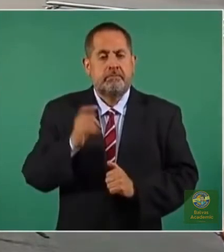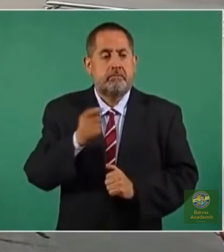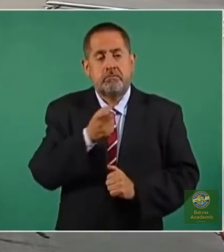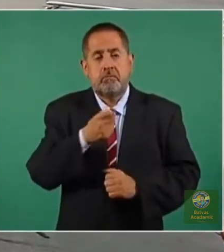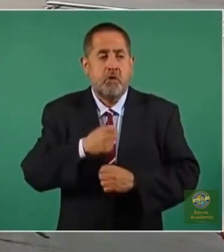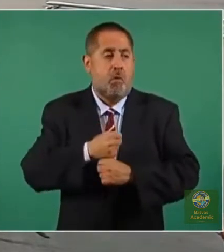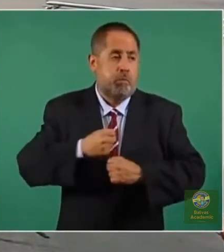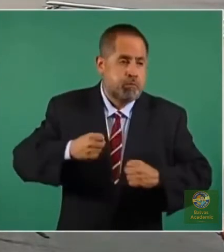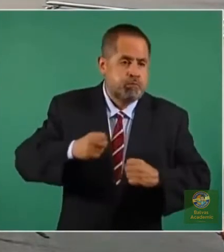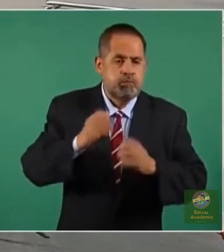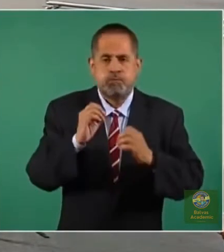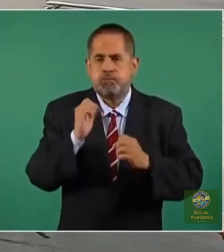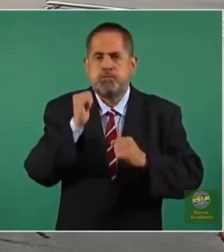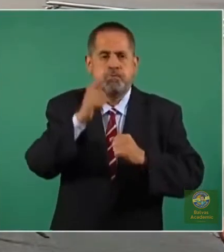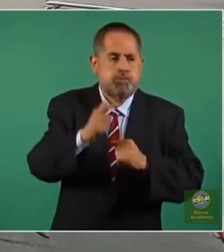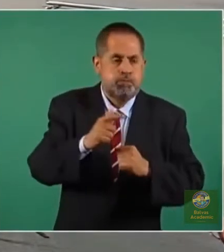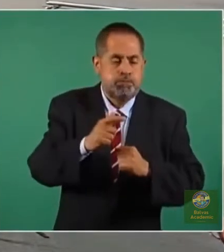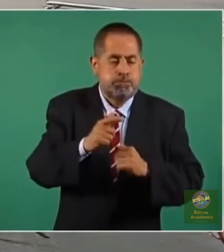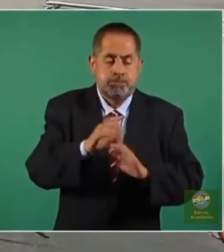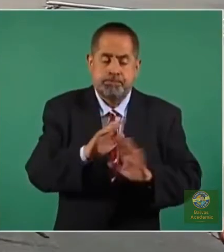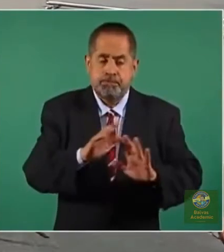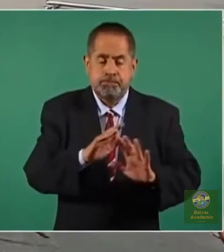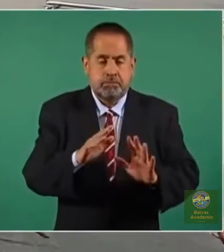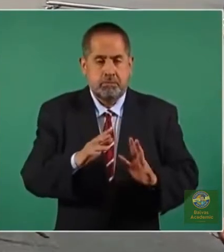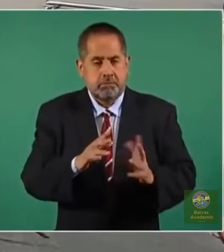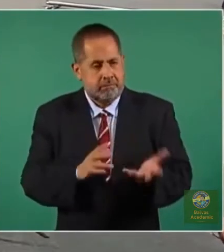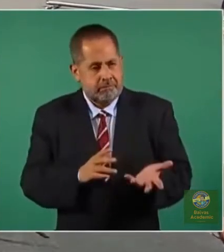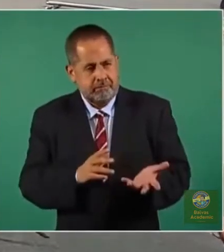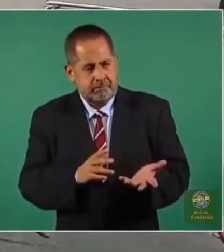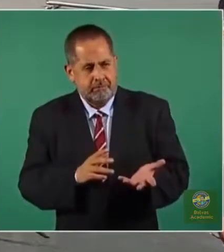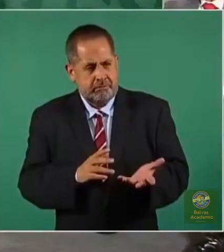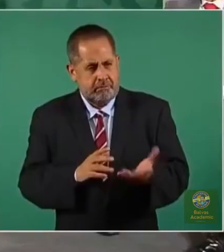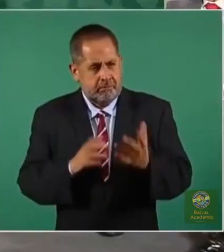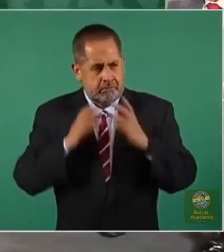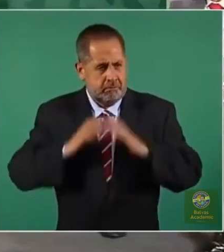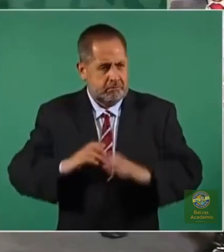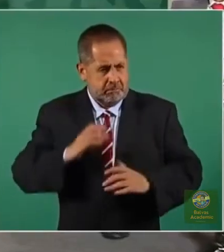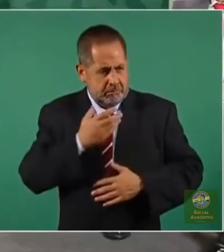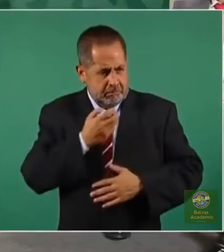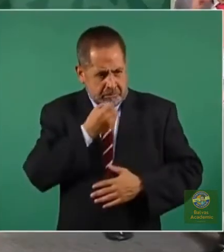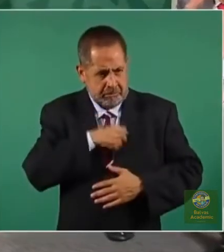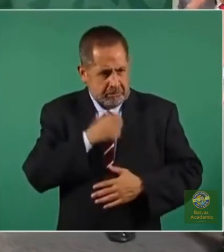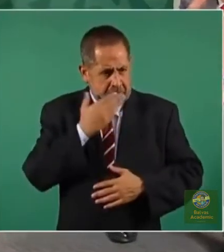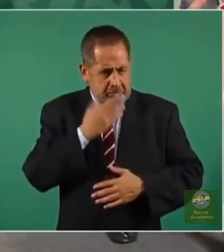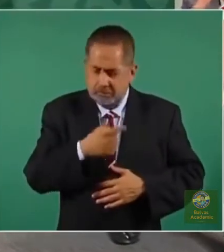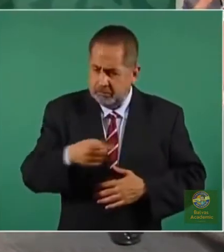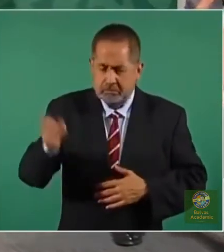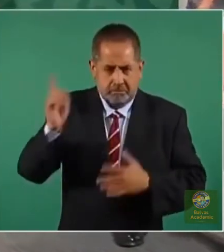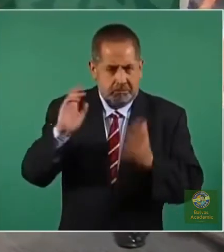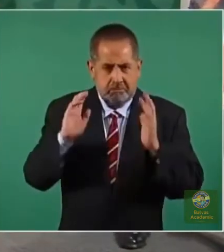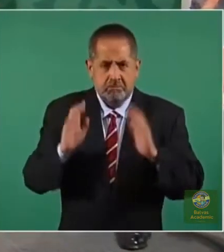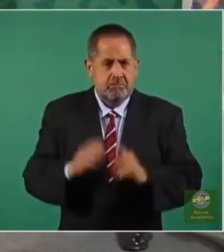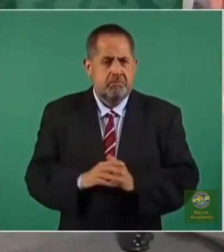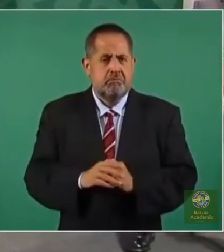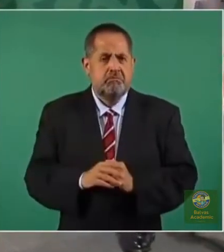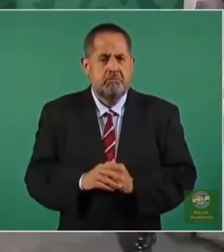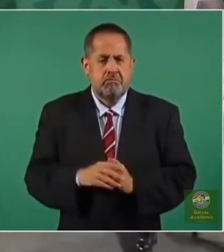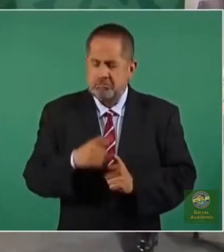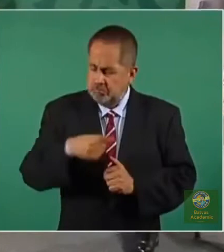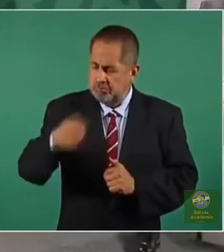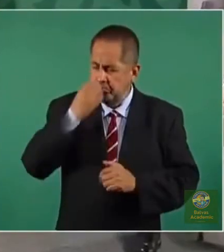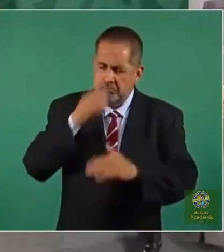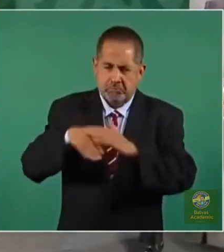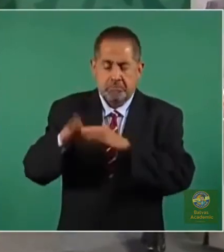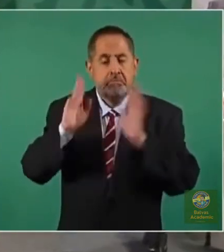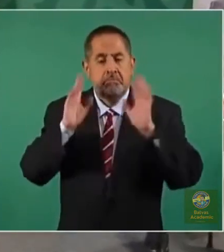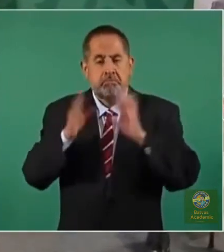obesidad o por cualquier otra causa, si ellos están bien, asistan a la